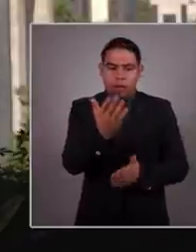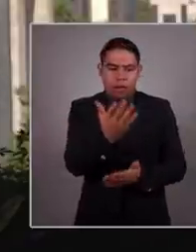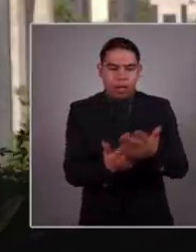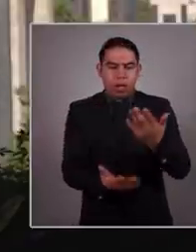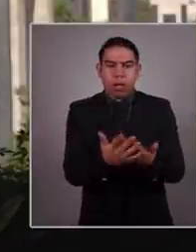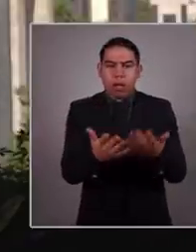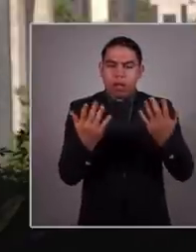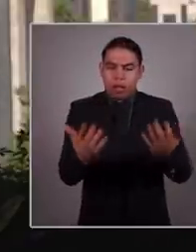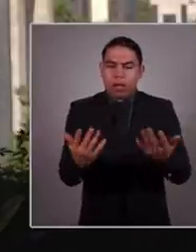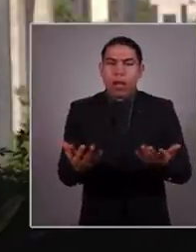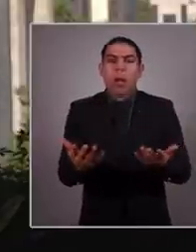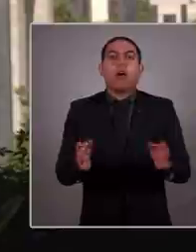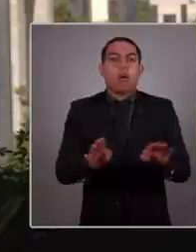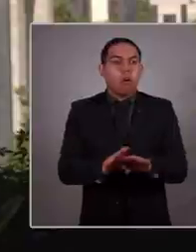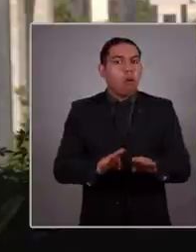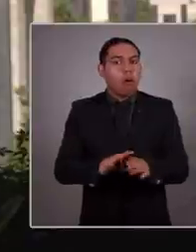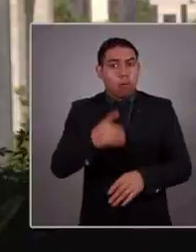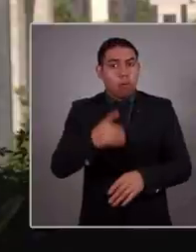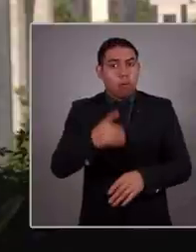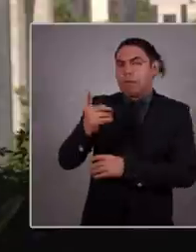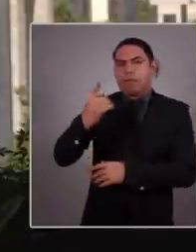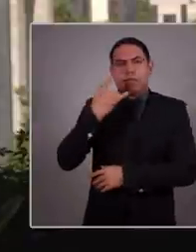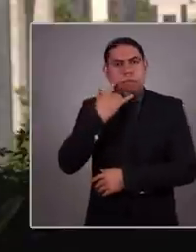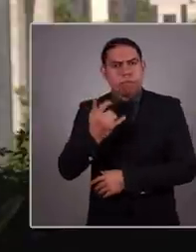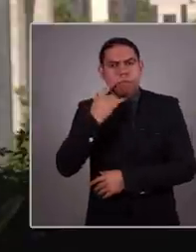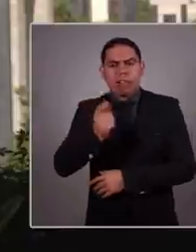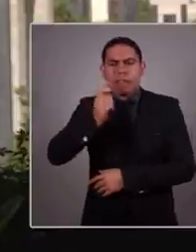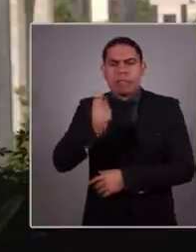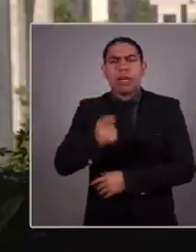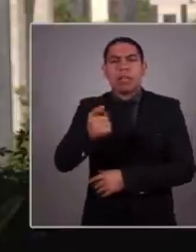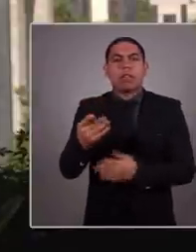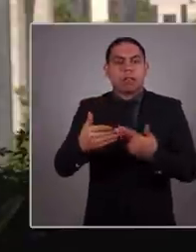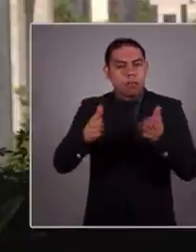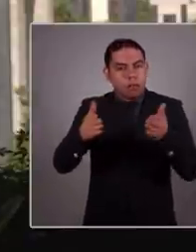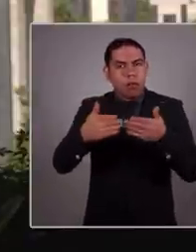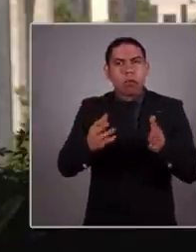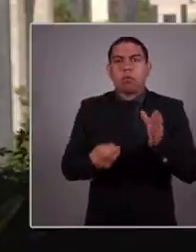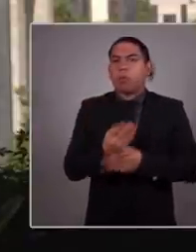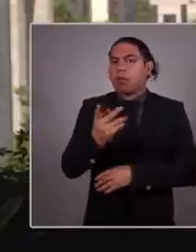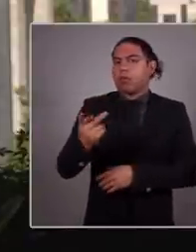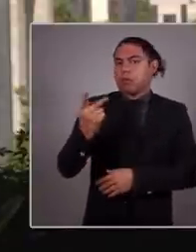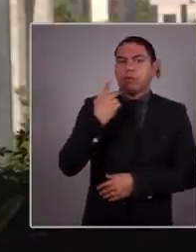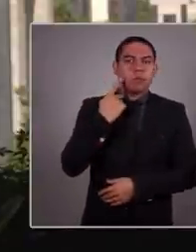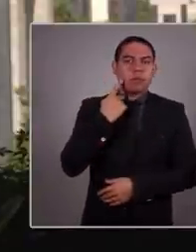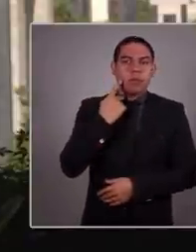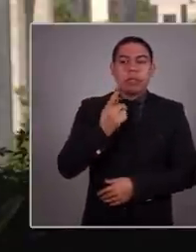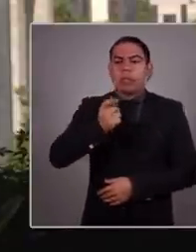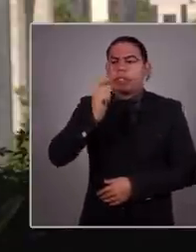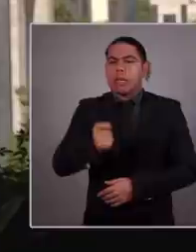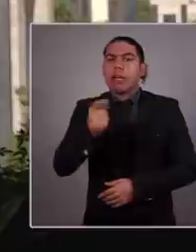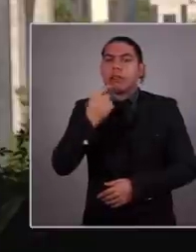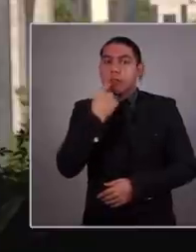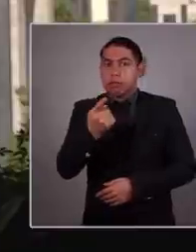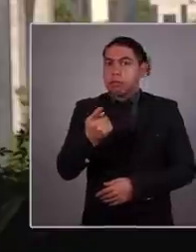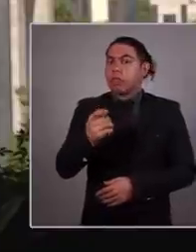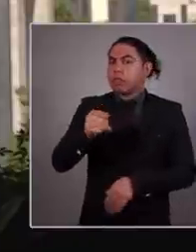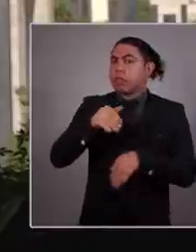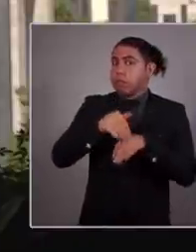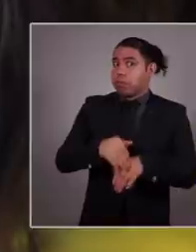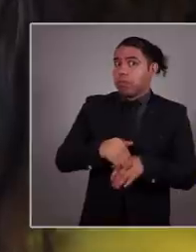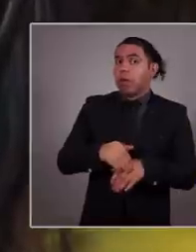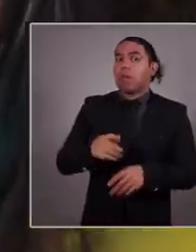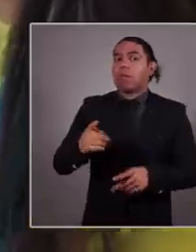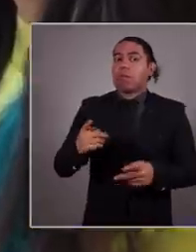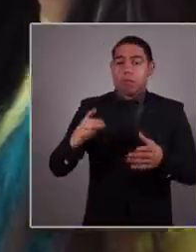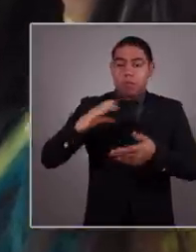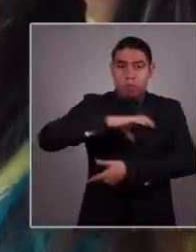hechos y con acciones. Construir un nuevo trato implica un enorme esfuerzo. Significa abrir el espacio de una nueva política. Significa asumir que